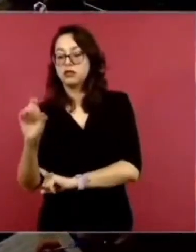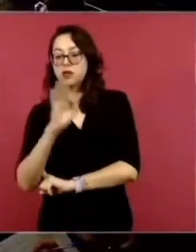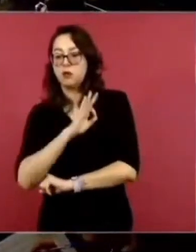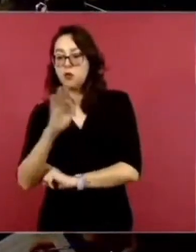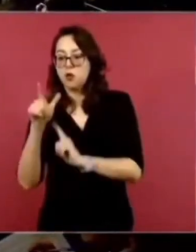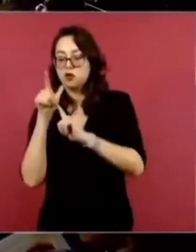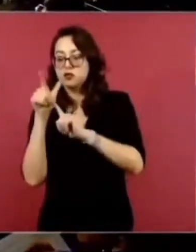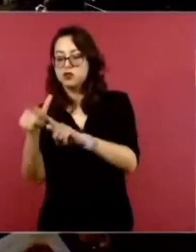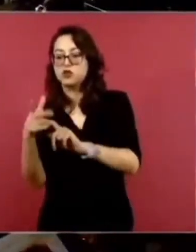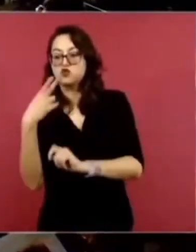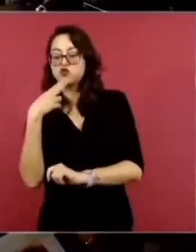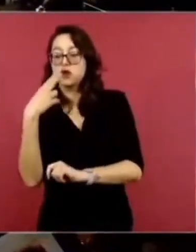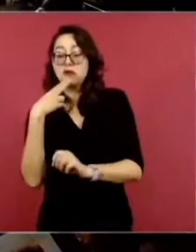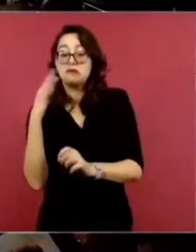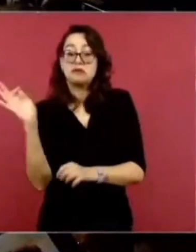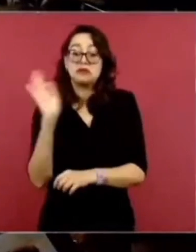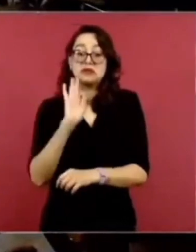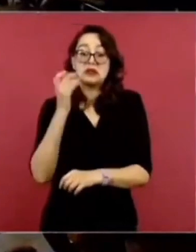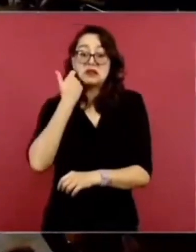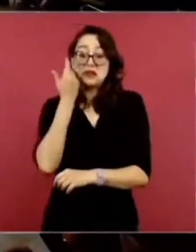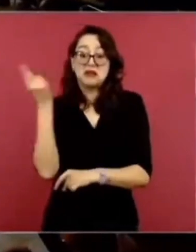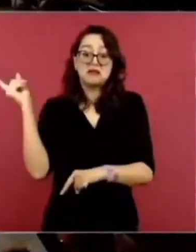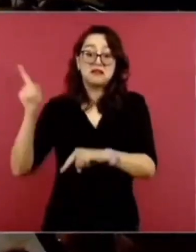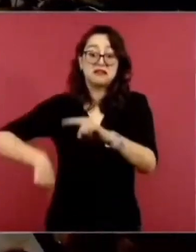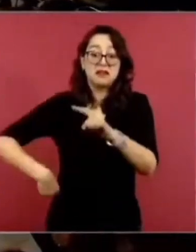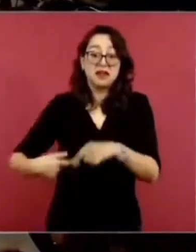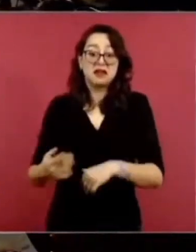lo quieran quitar.